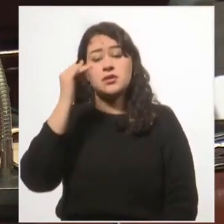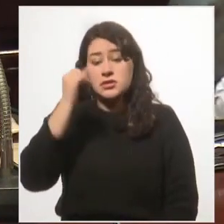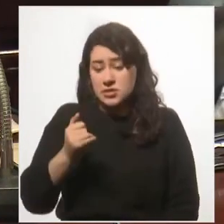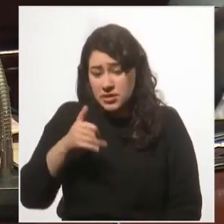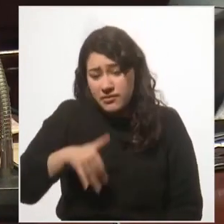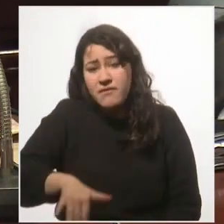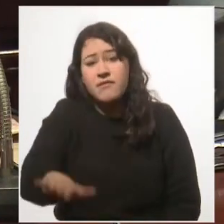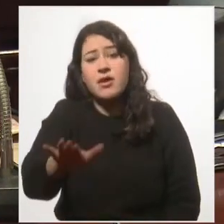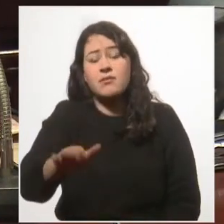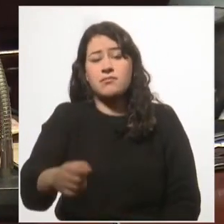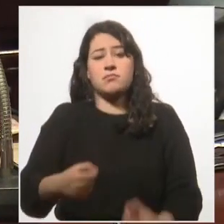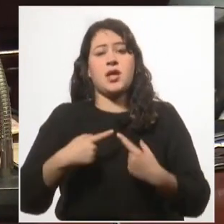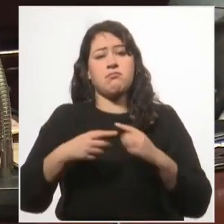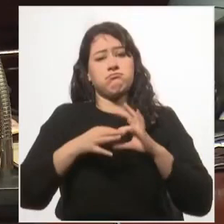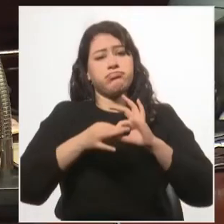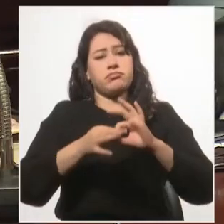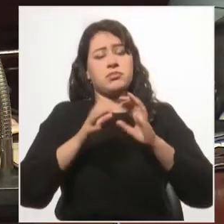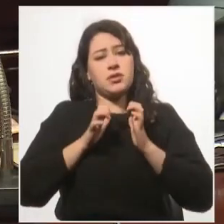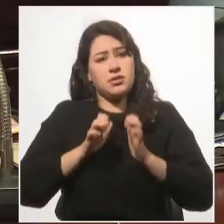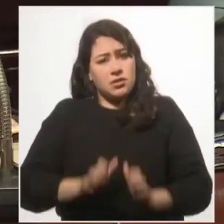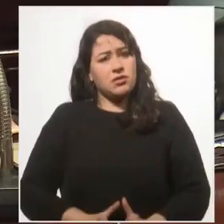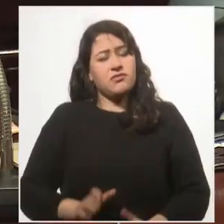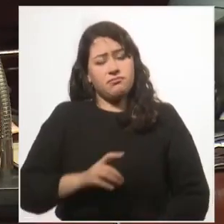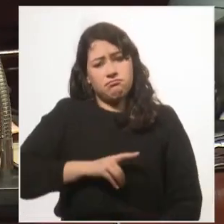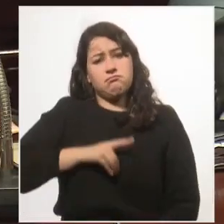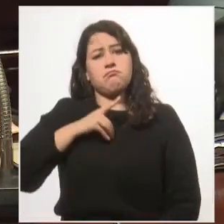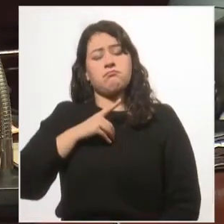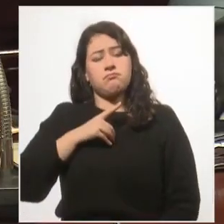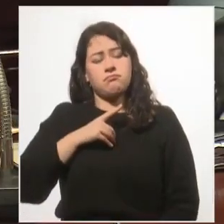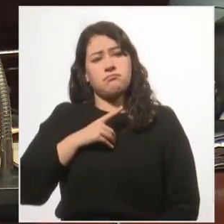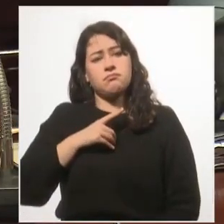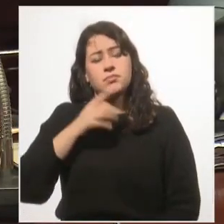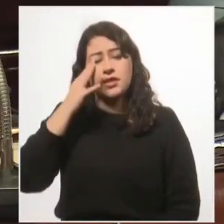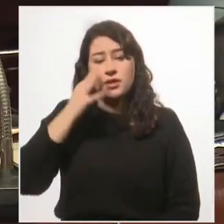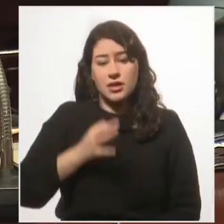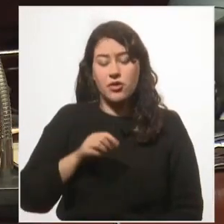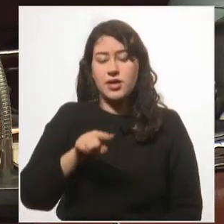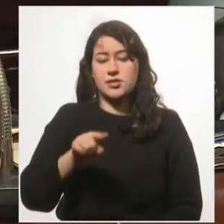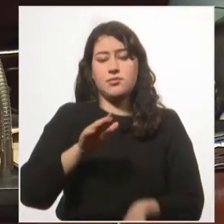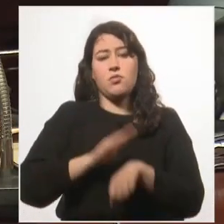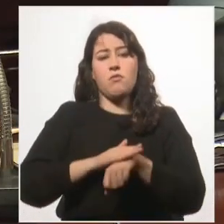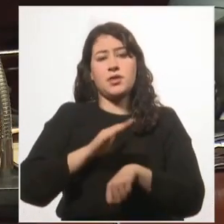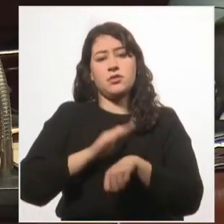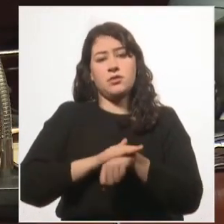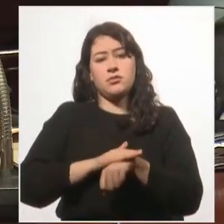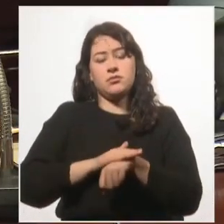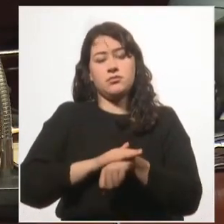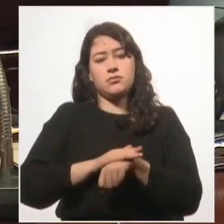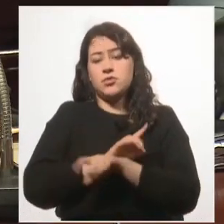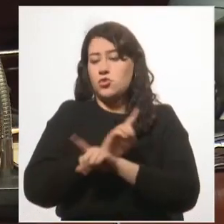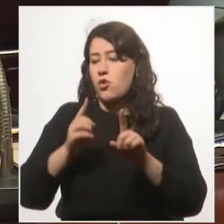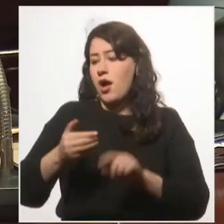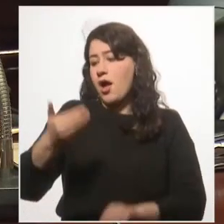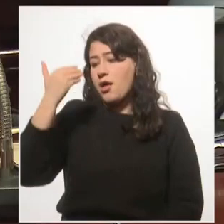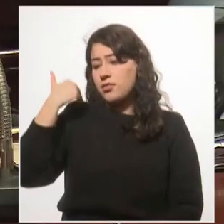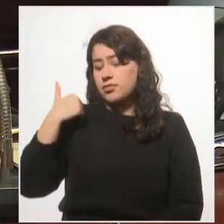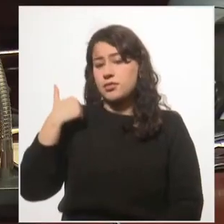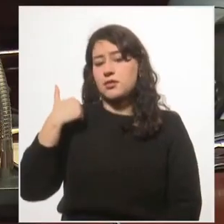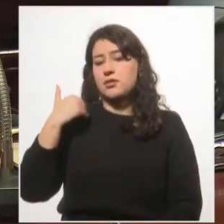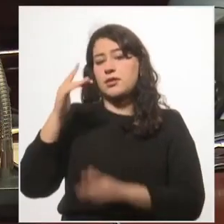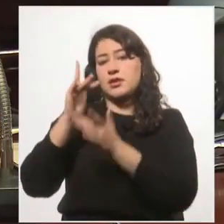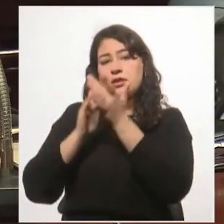a suceder un sentido ético que les dignificara. Creo que fue en aquel momento, y no antes, cuando el